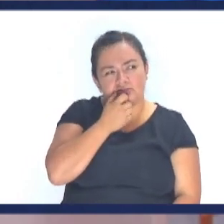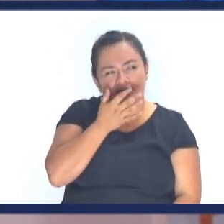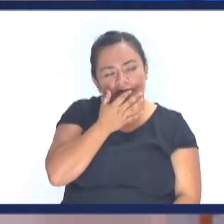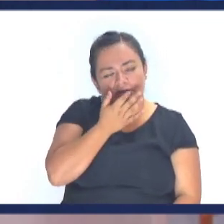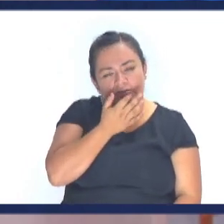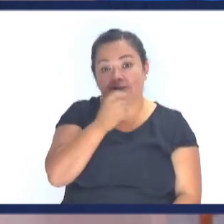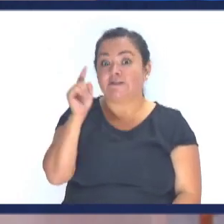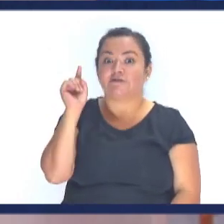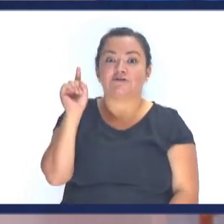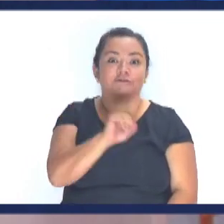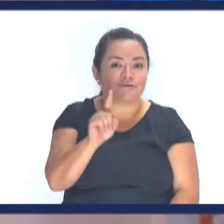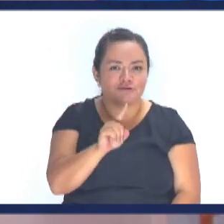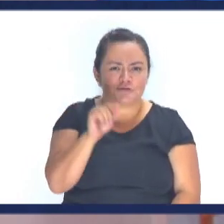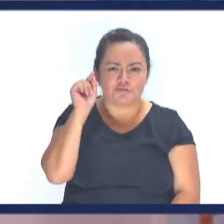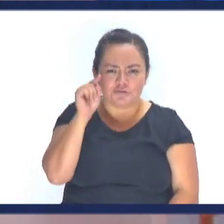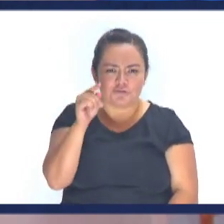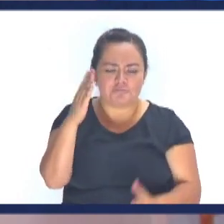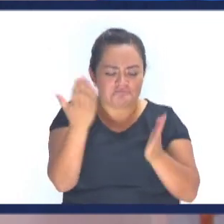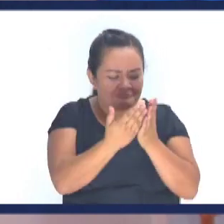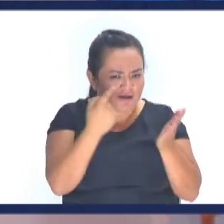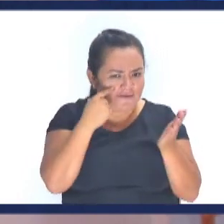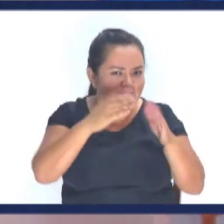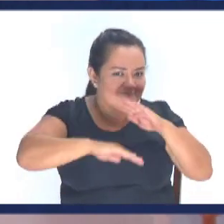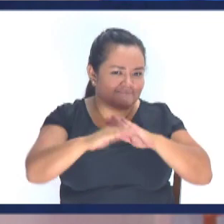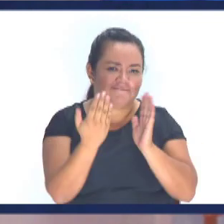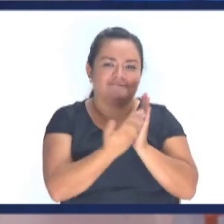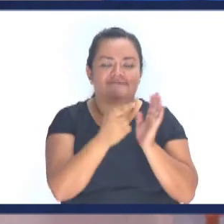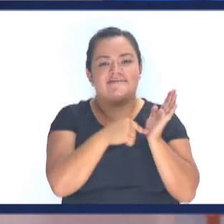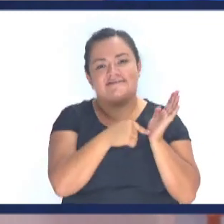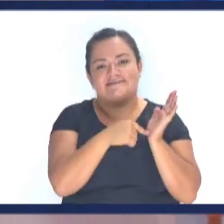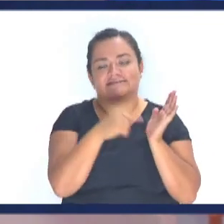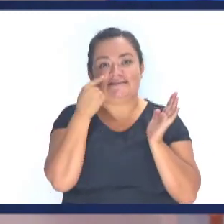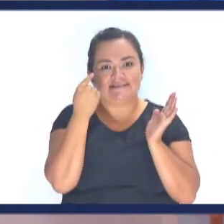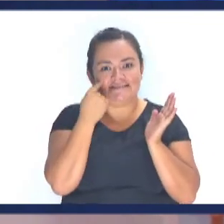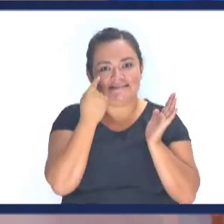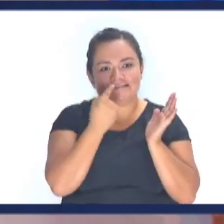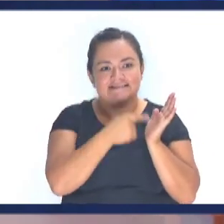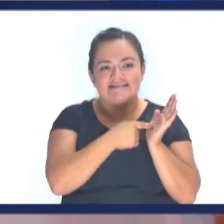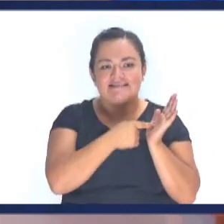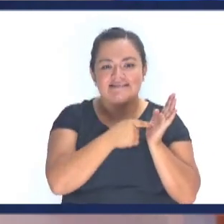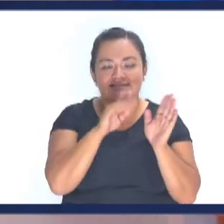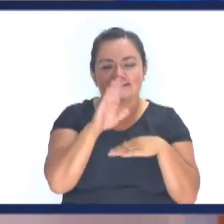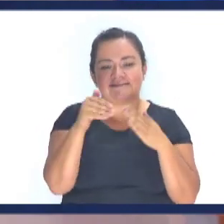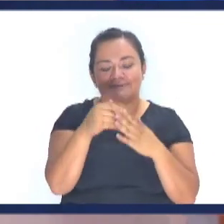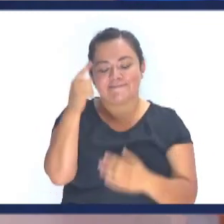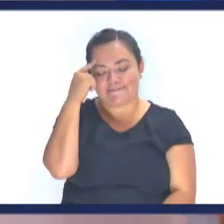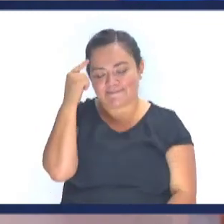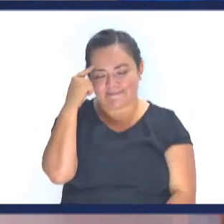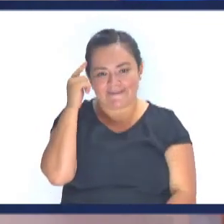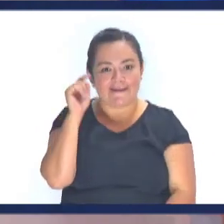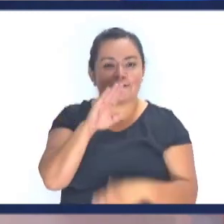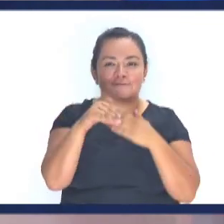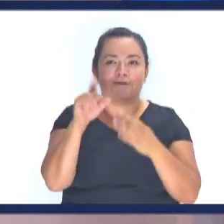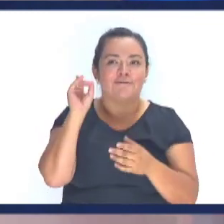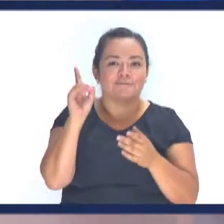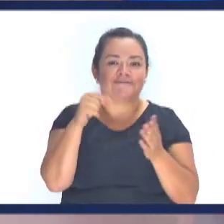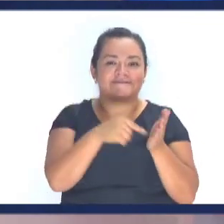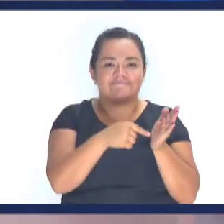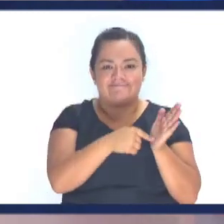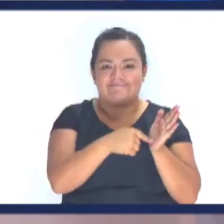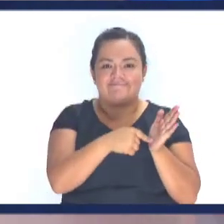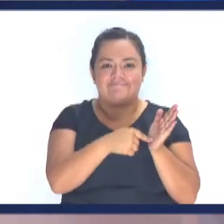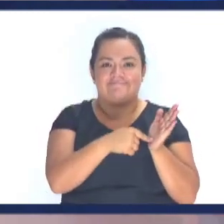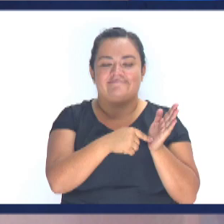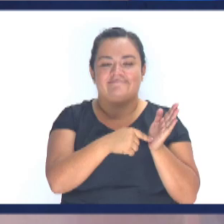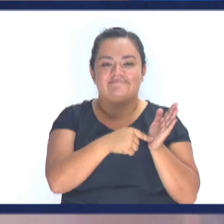Hermano Fíltrelo con la Biblia Pase todo pensamiento Y toda doctrina Y todo sermón Por